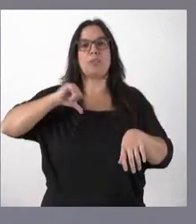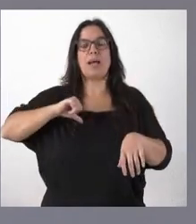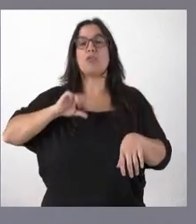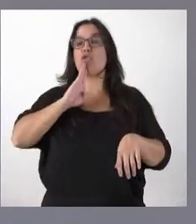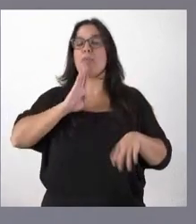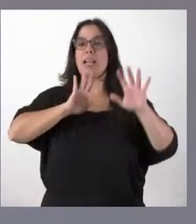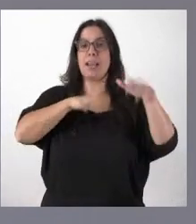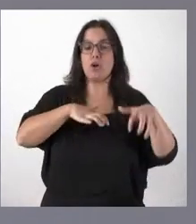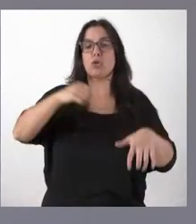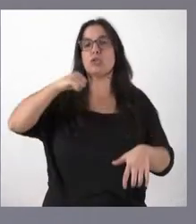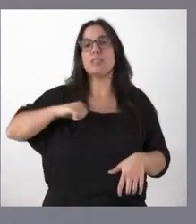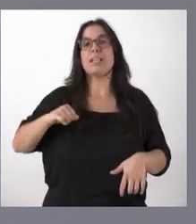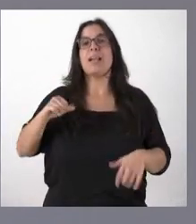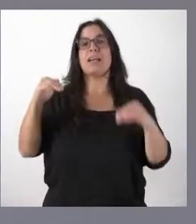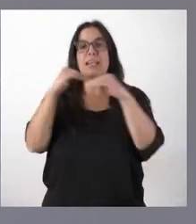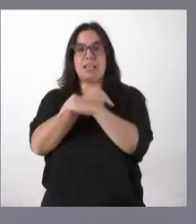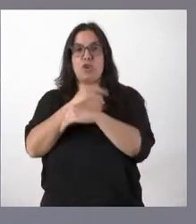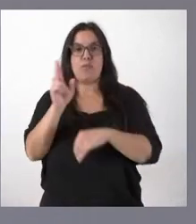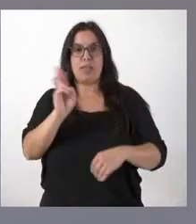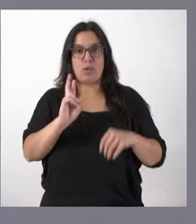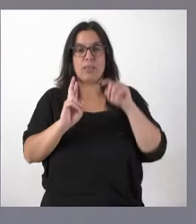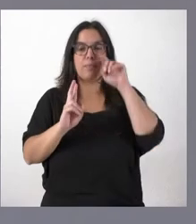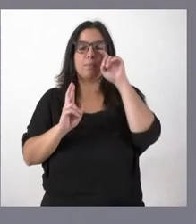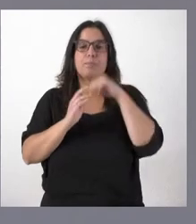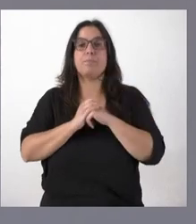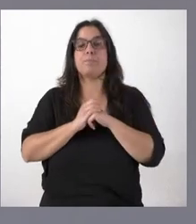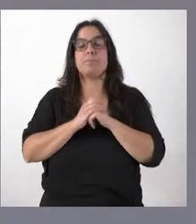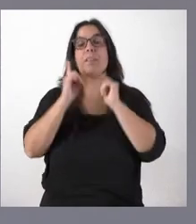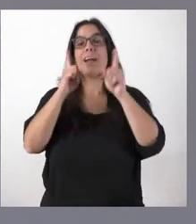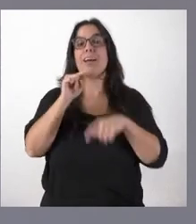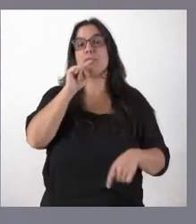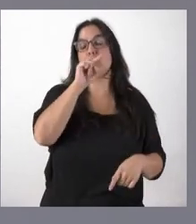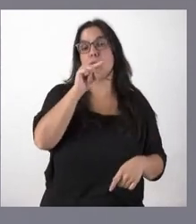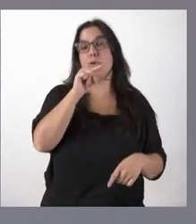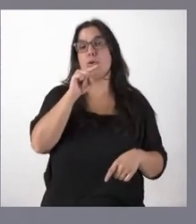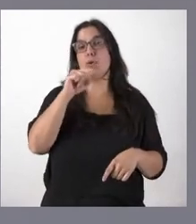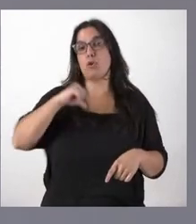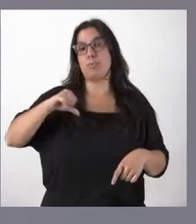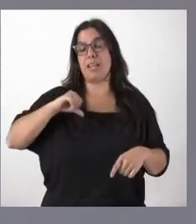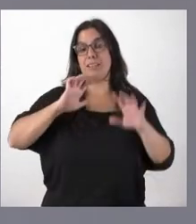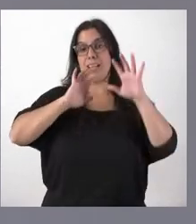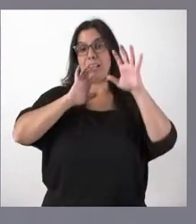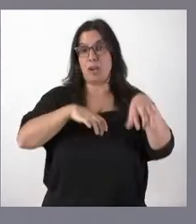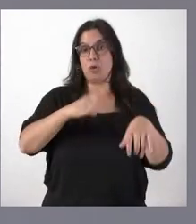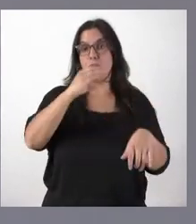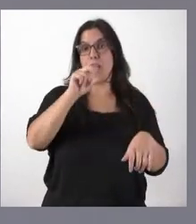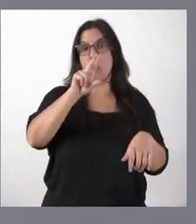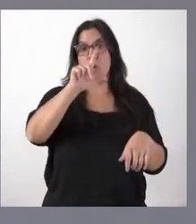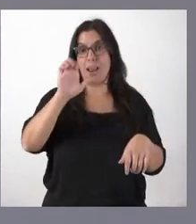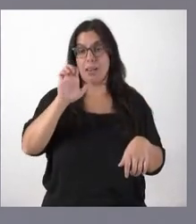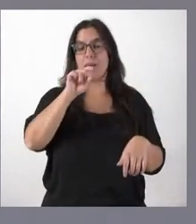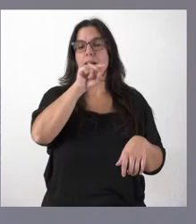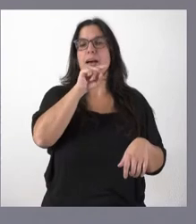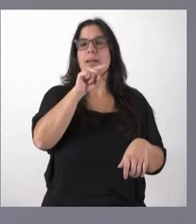y del Hospital Clínico de Valladolid. En el caso del Complejo Universitario de León, CAULE, se destinan